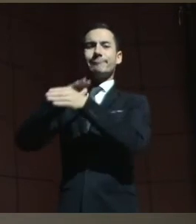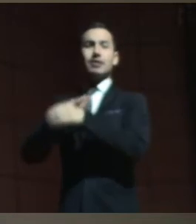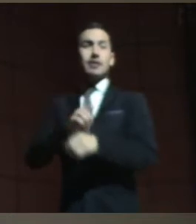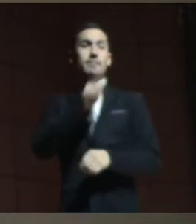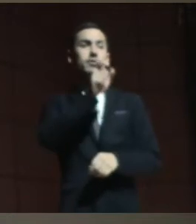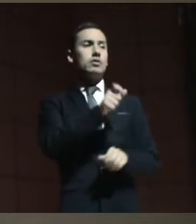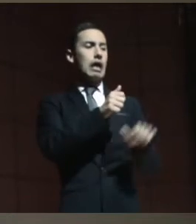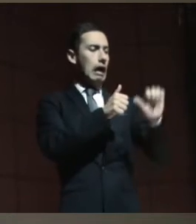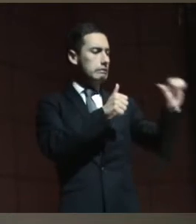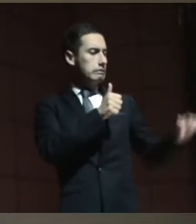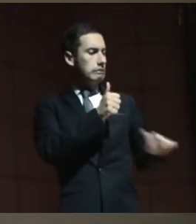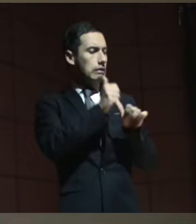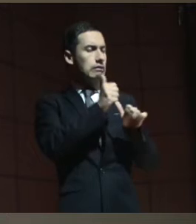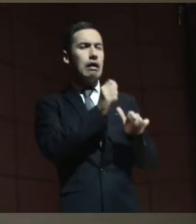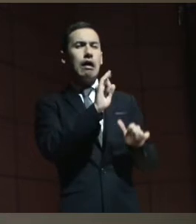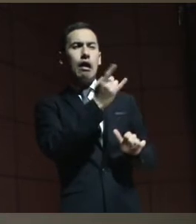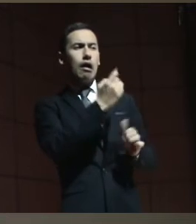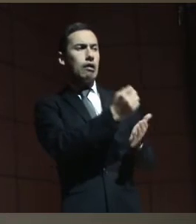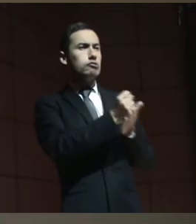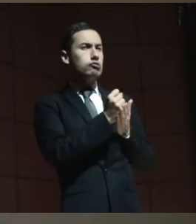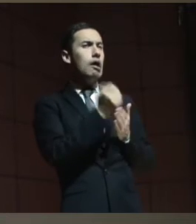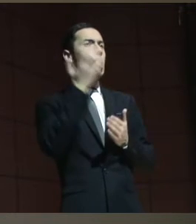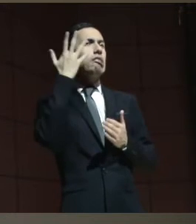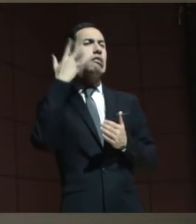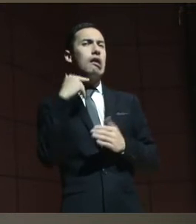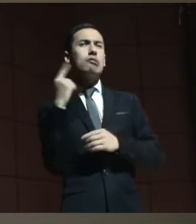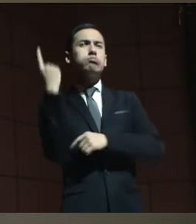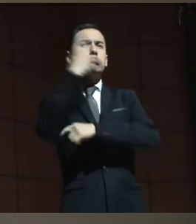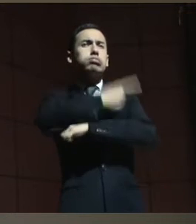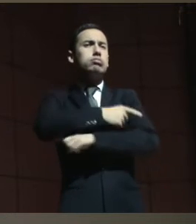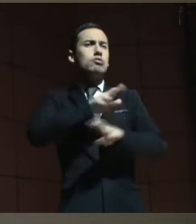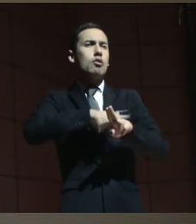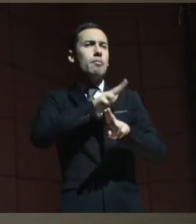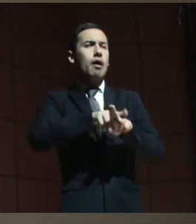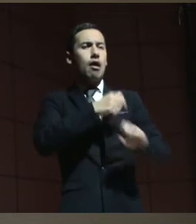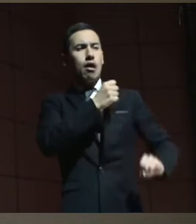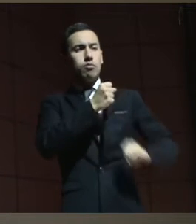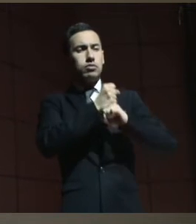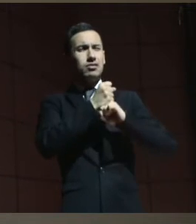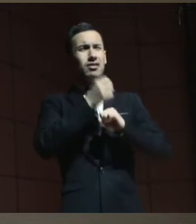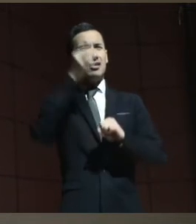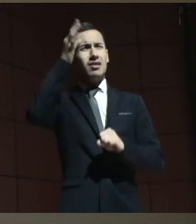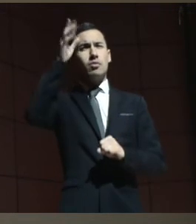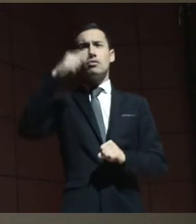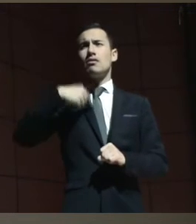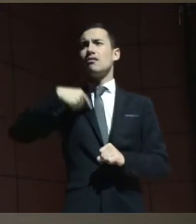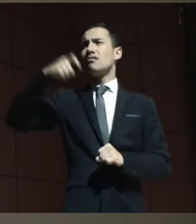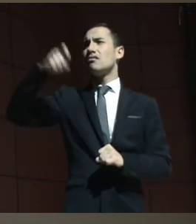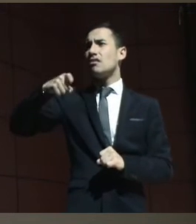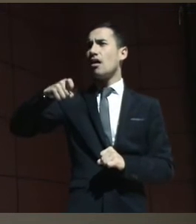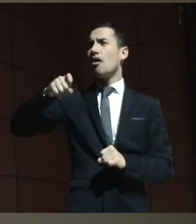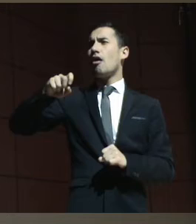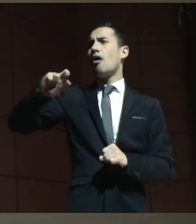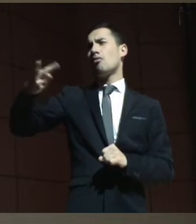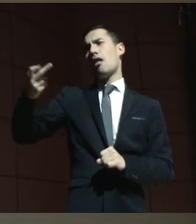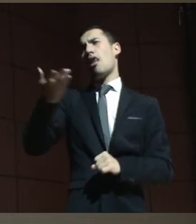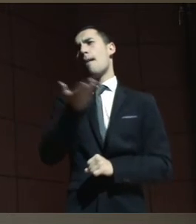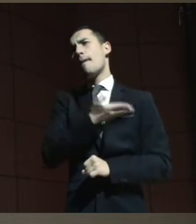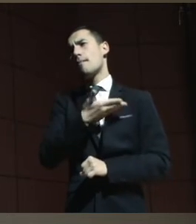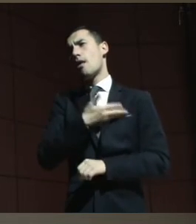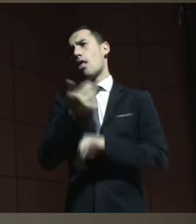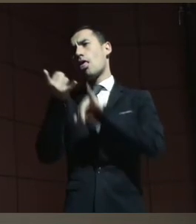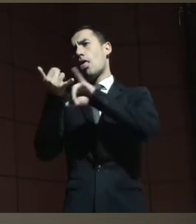le ayude en la vida diaria, en la cotidianeidad, y no tener que solicitarle a otra guerrera, que es su madre,